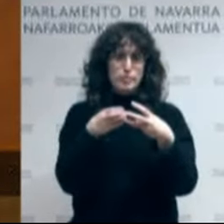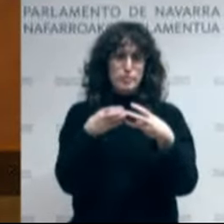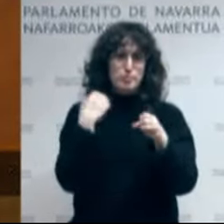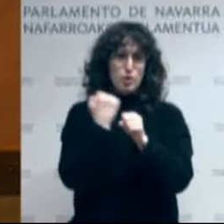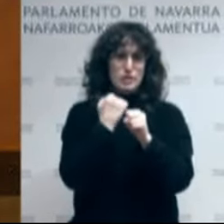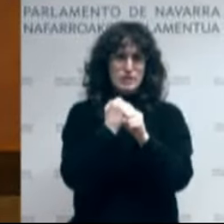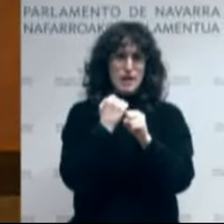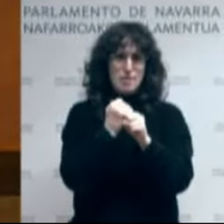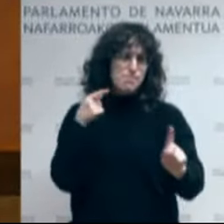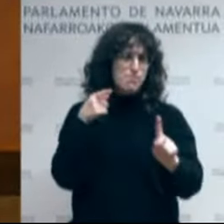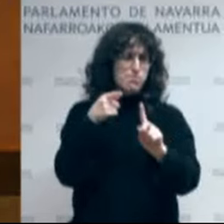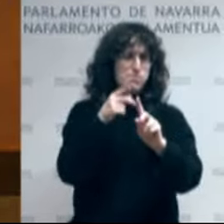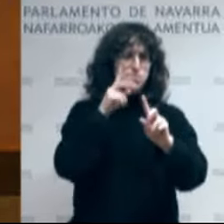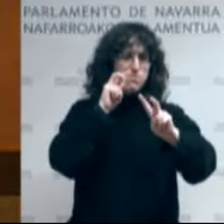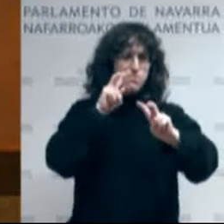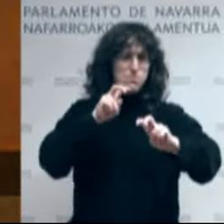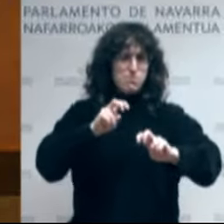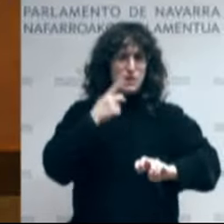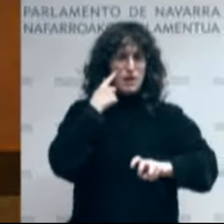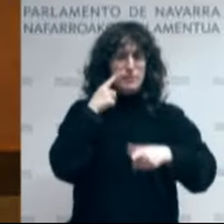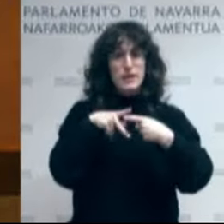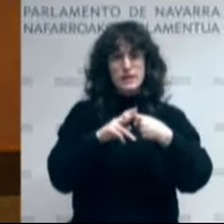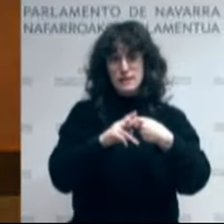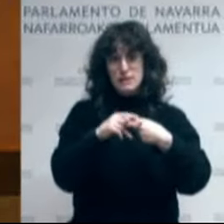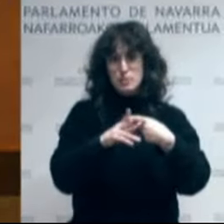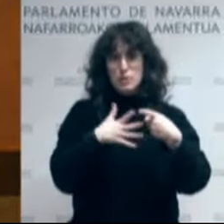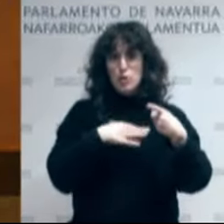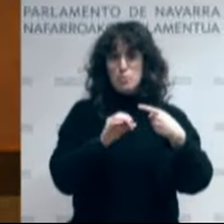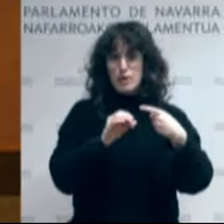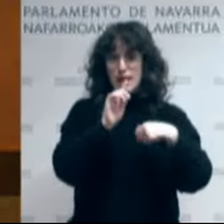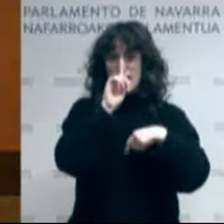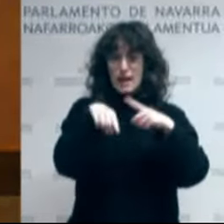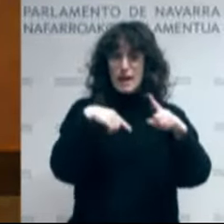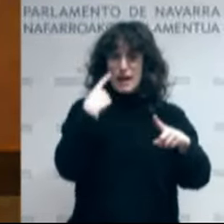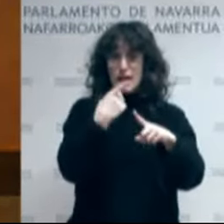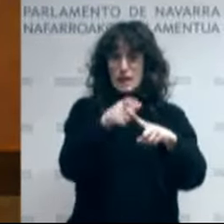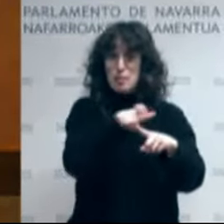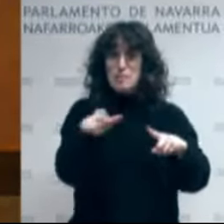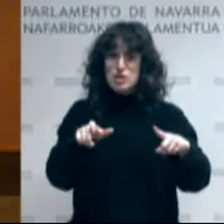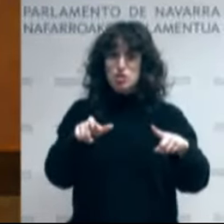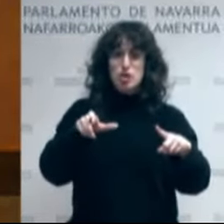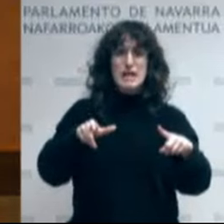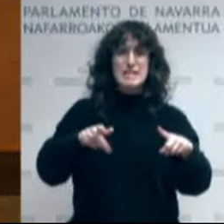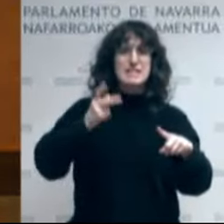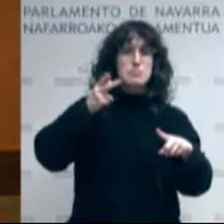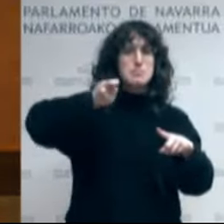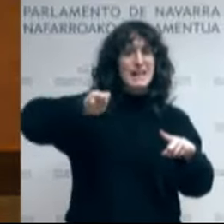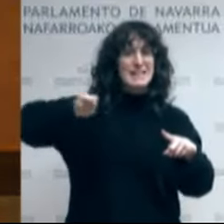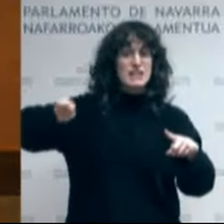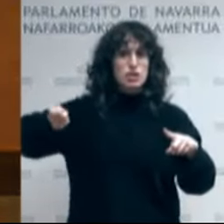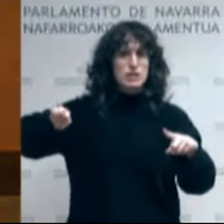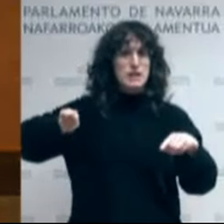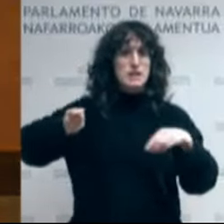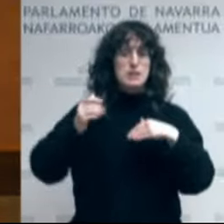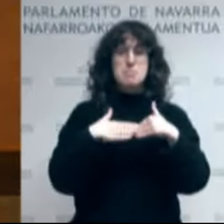los instrumentos que puedan garantizar para el 2025 a los y las pensionistas una pensión mínima de 1